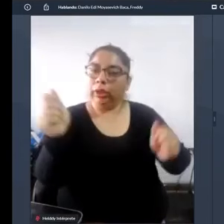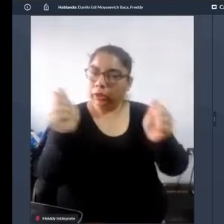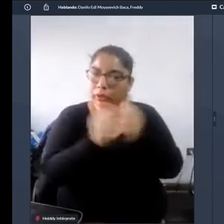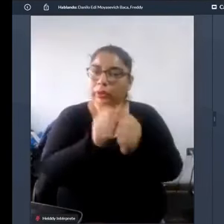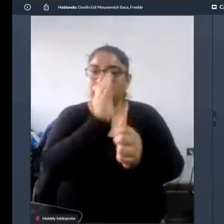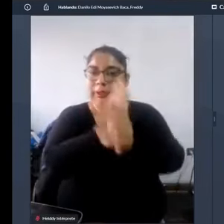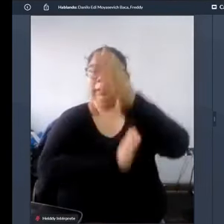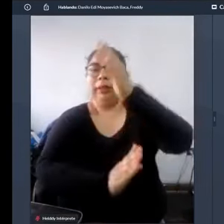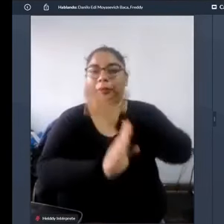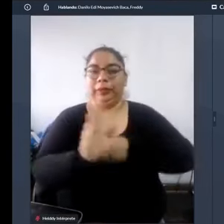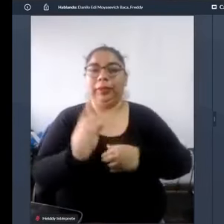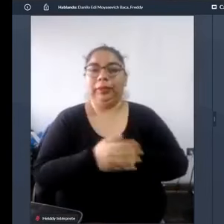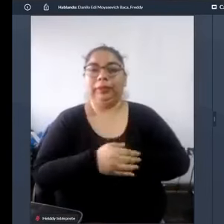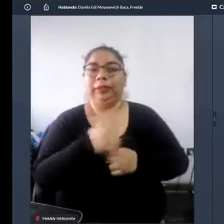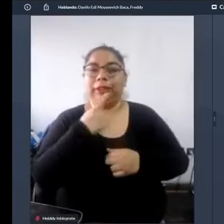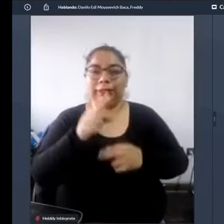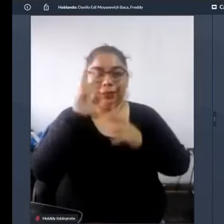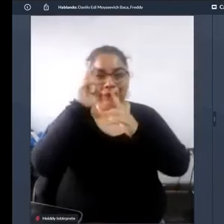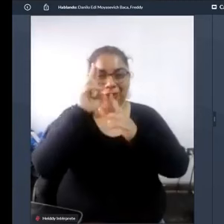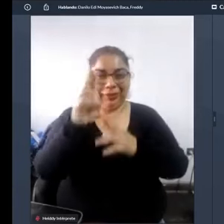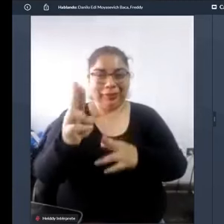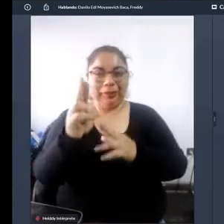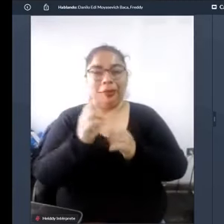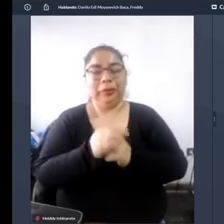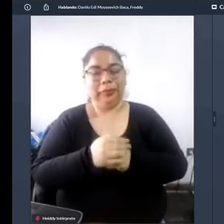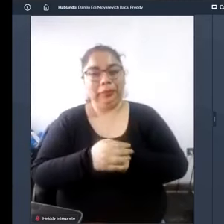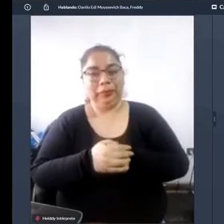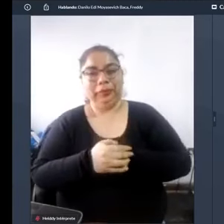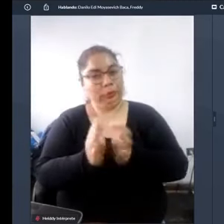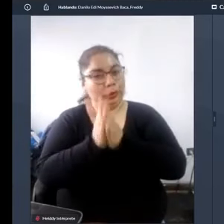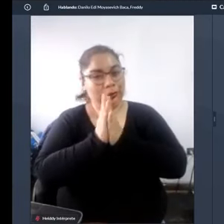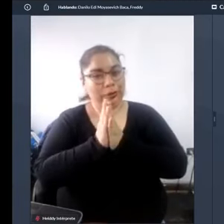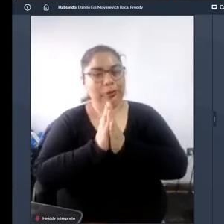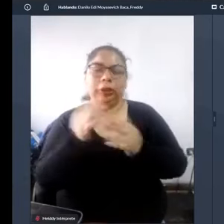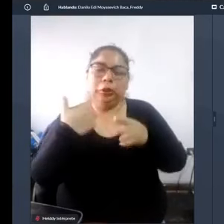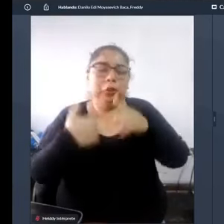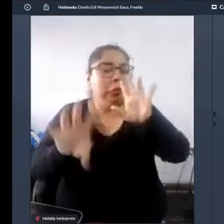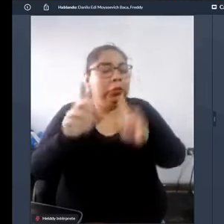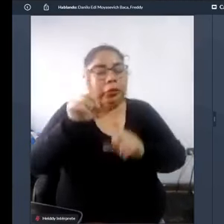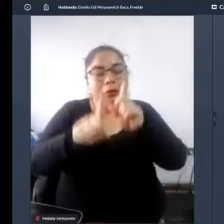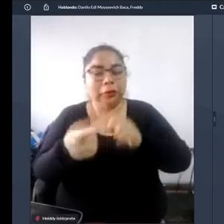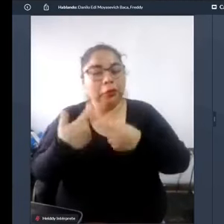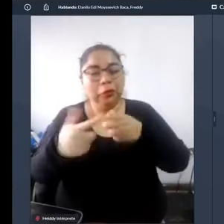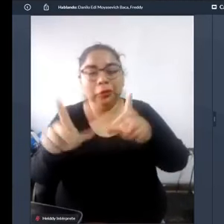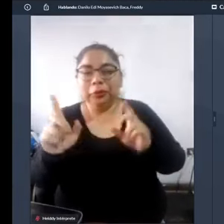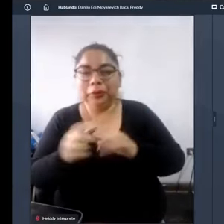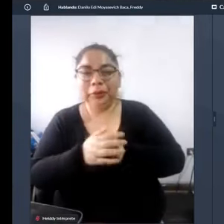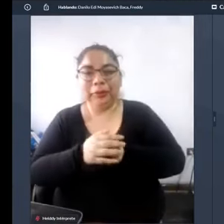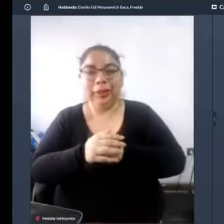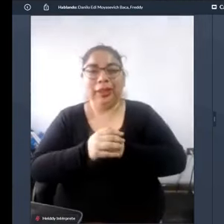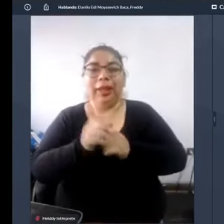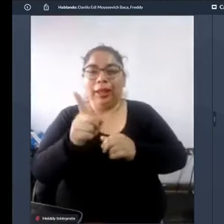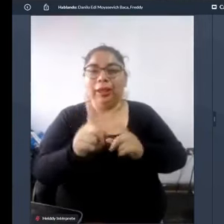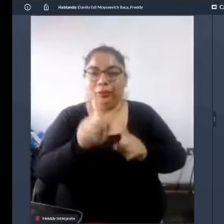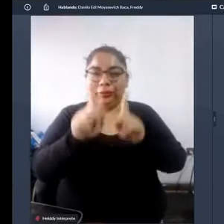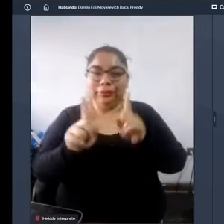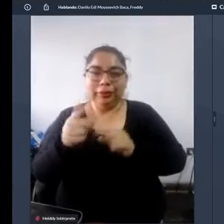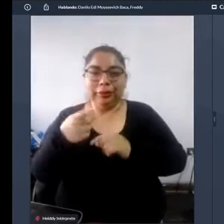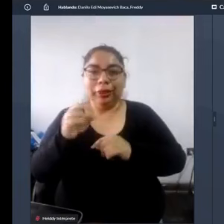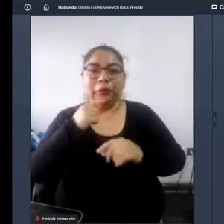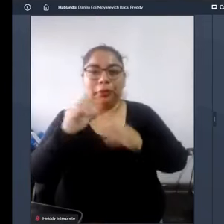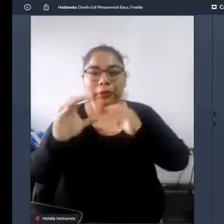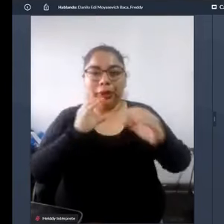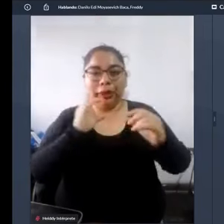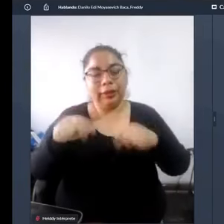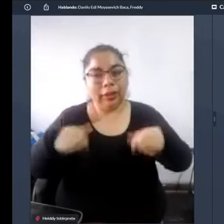discapacidad porque estamos hablando de una condición pero eso nos pasa todos nos pasa todos nos pasa incluso a colegas de los medios de comunicación